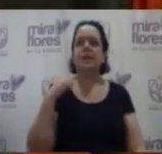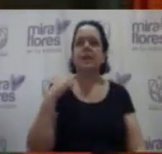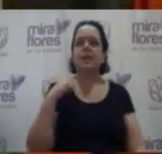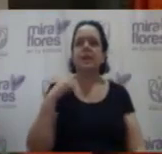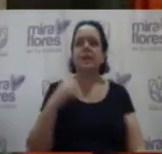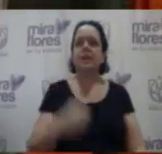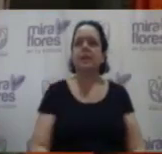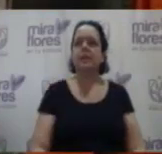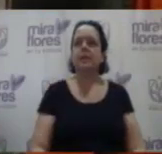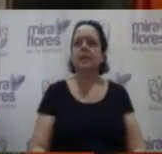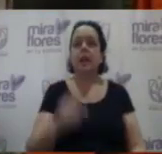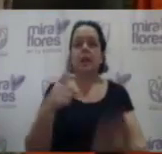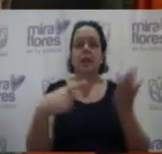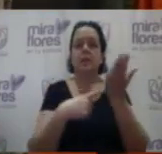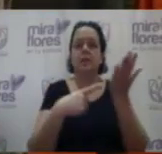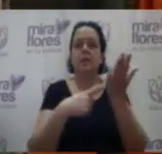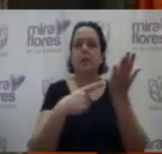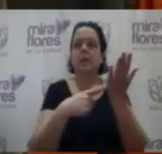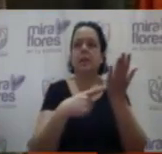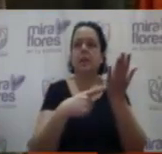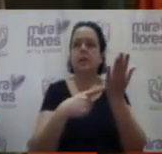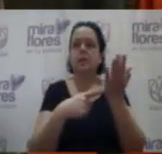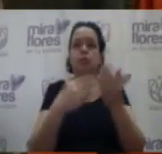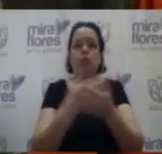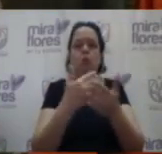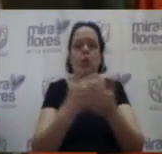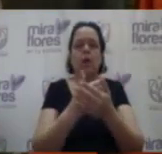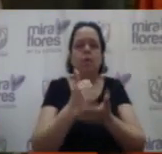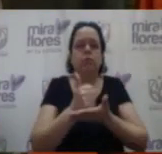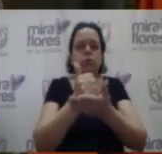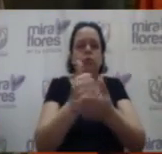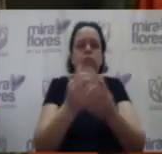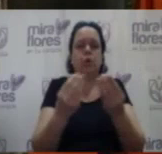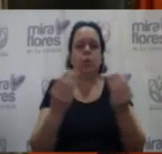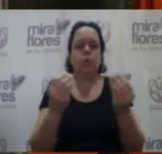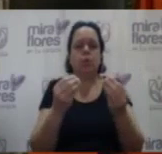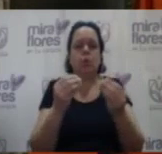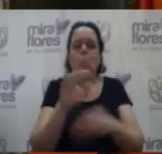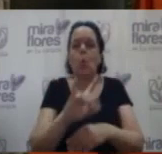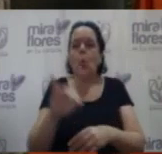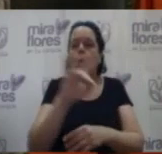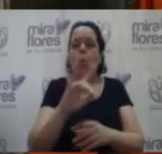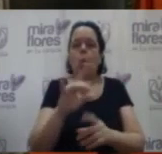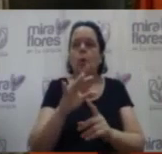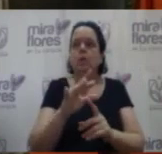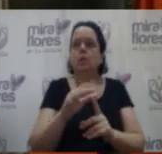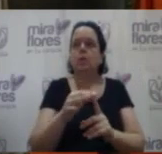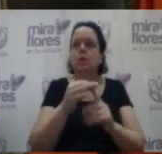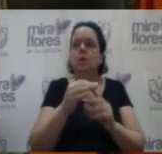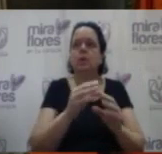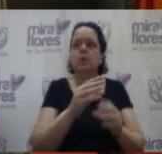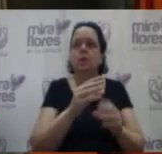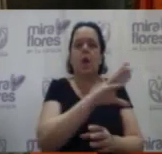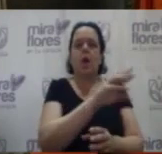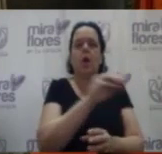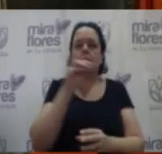La tecnología moderna nos ayuda muchísimo cuando usamos especialmente copiar y pegar.